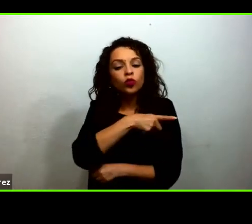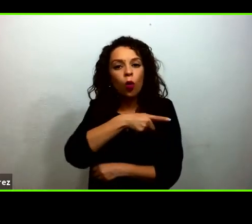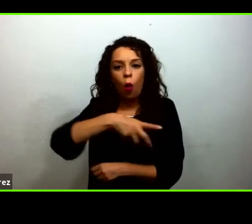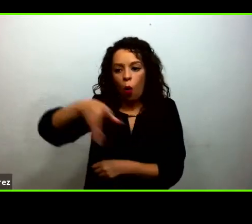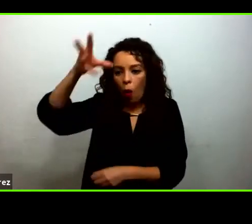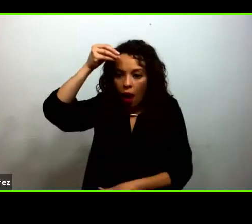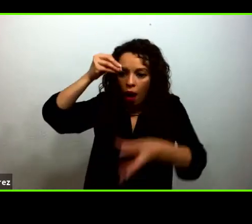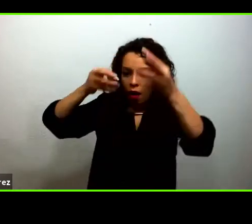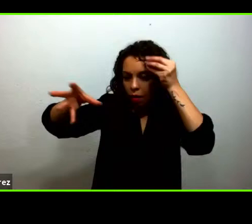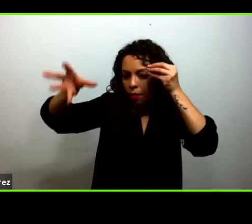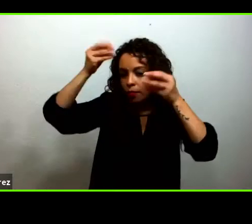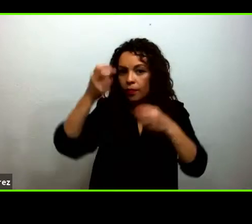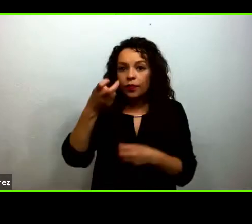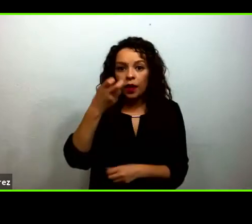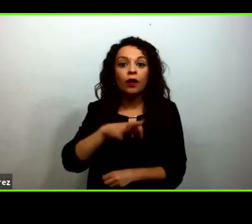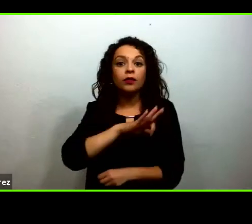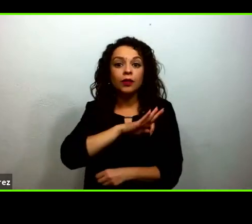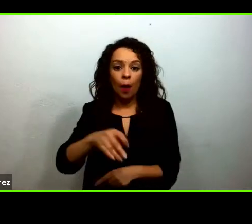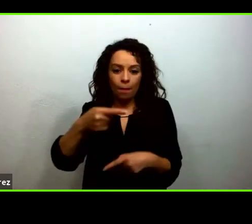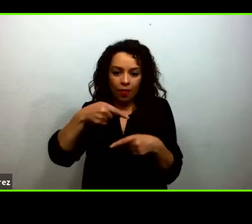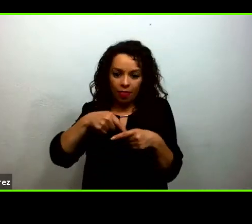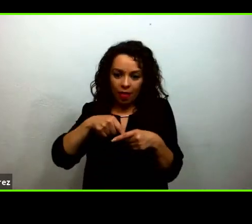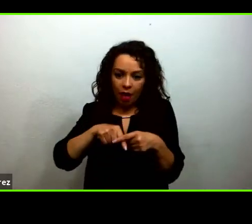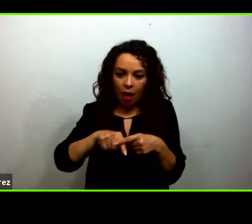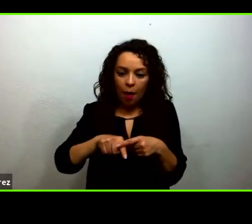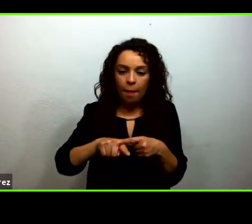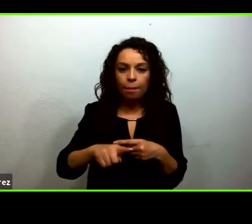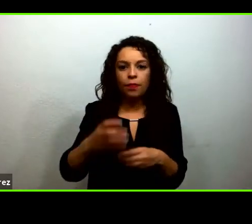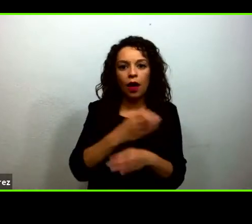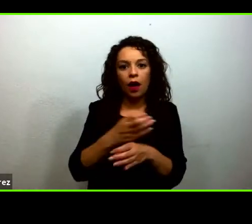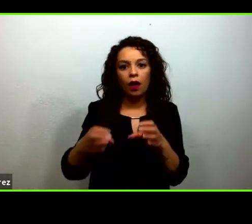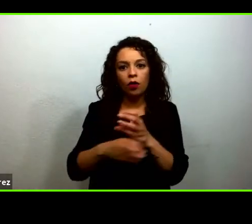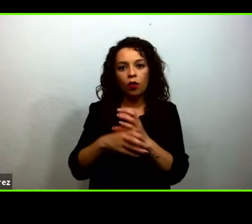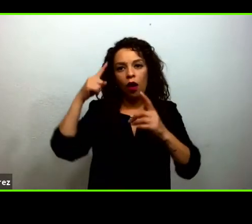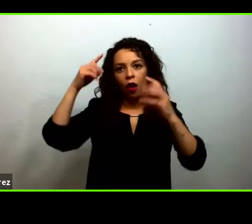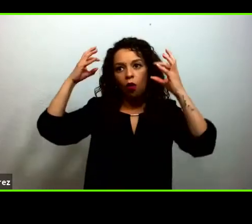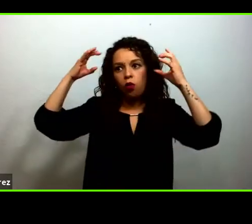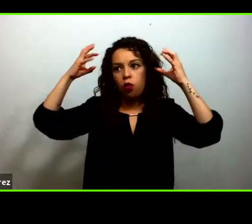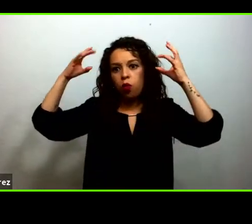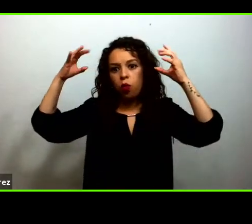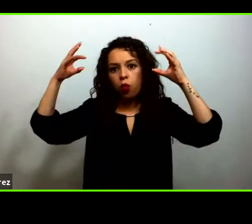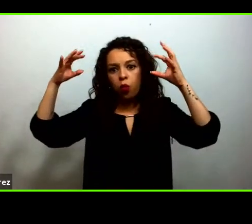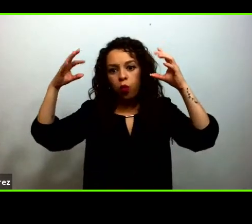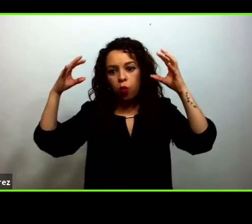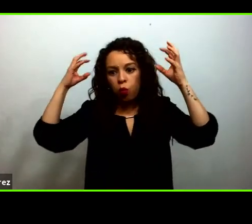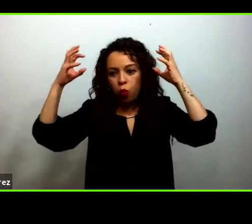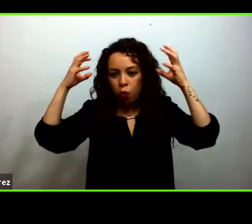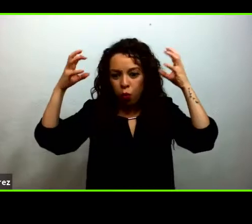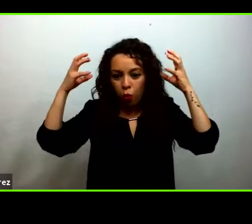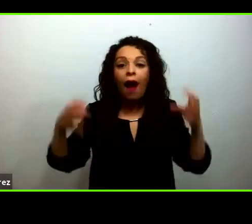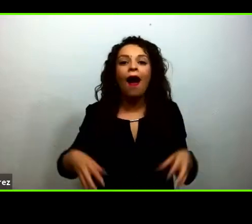ciertas habilidades intelectuales que les permitan inferir